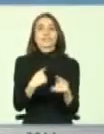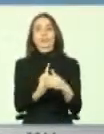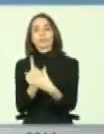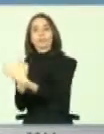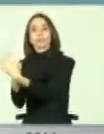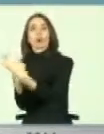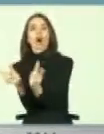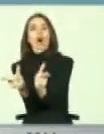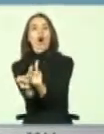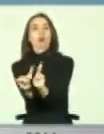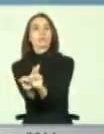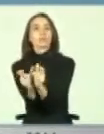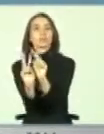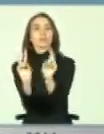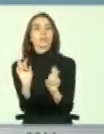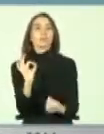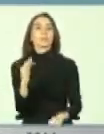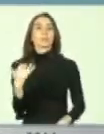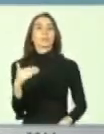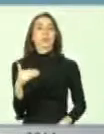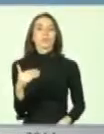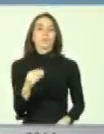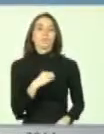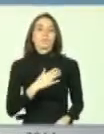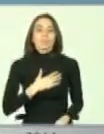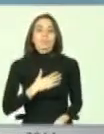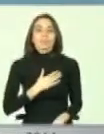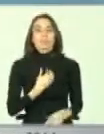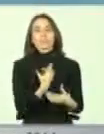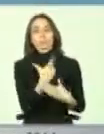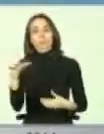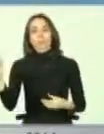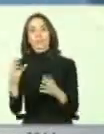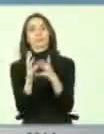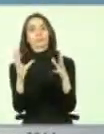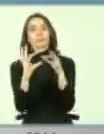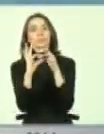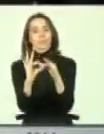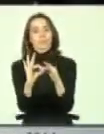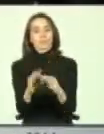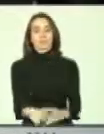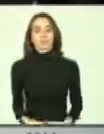comisión y es un tema muy importante, así que lamento mucho que me tenga que retirar. Muchas gracias.